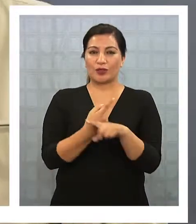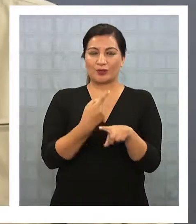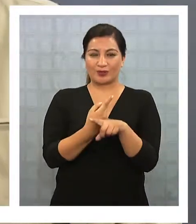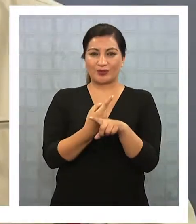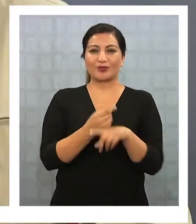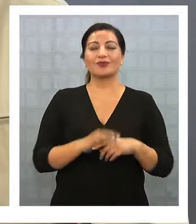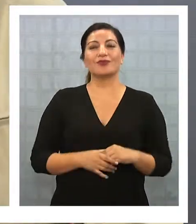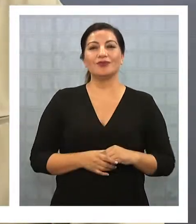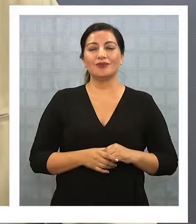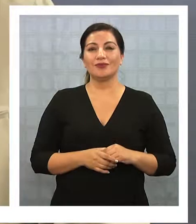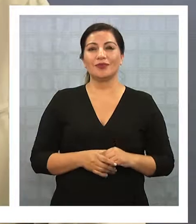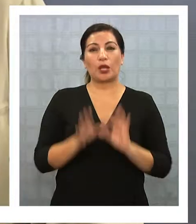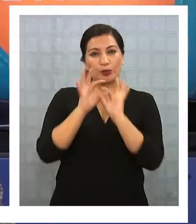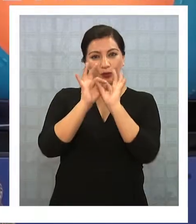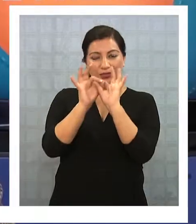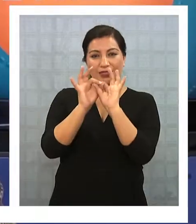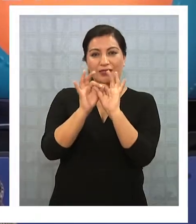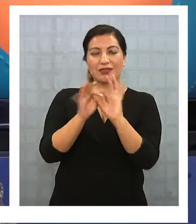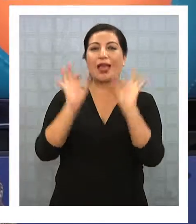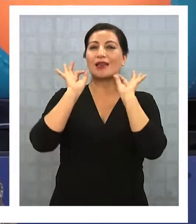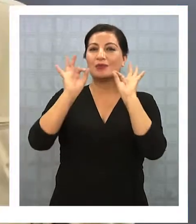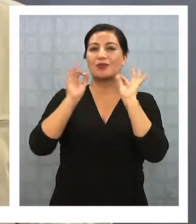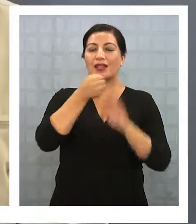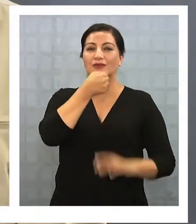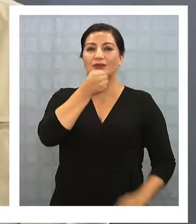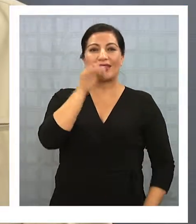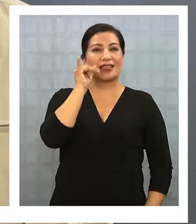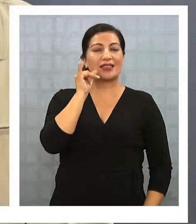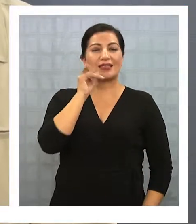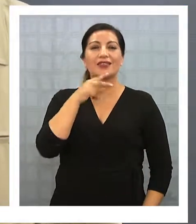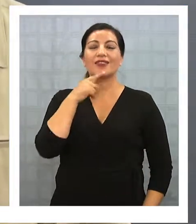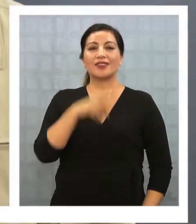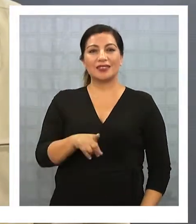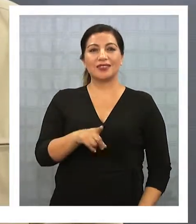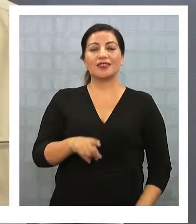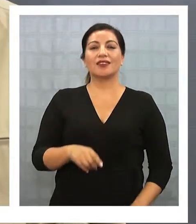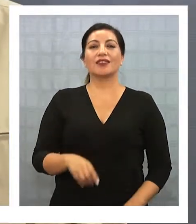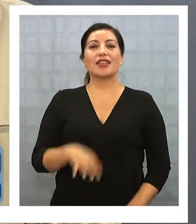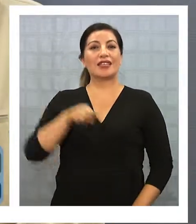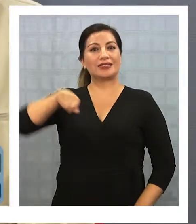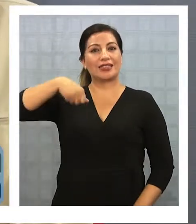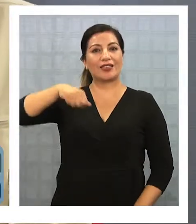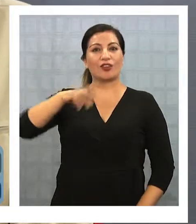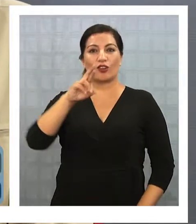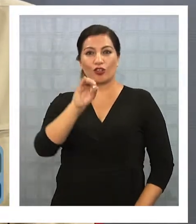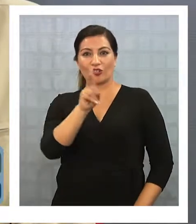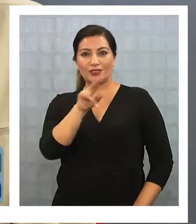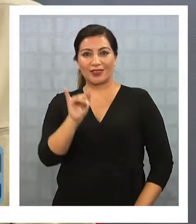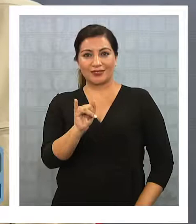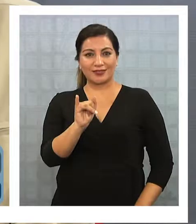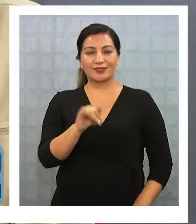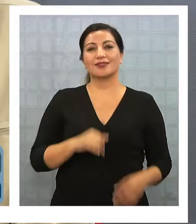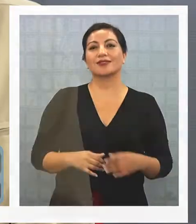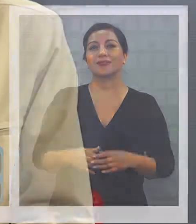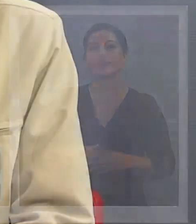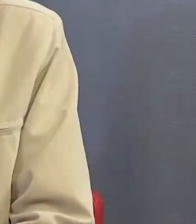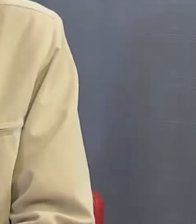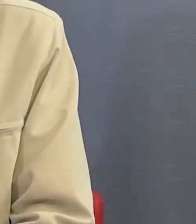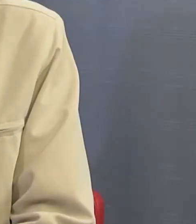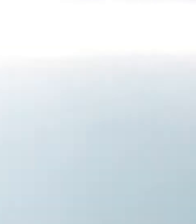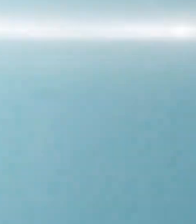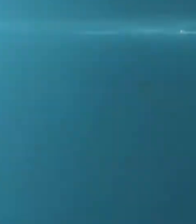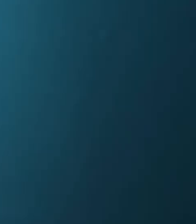conversando en el transcurso del año muchas gracias especial de prensa Nikkei que televisión en esta oportunidad con el senador Fulvio Rossi